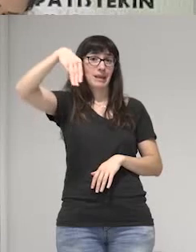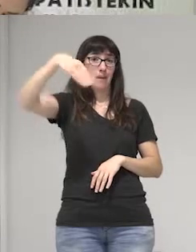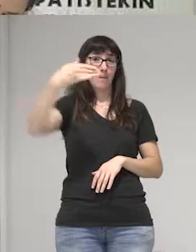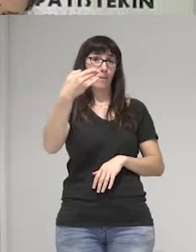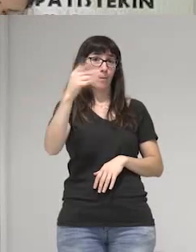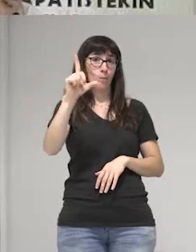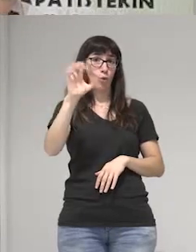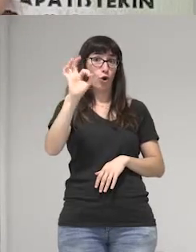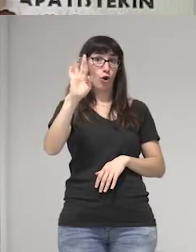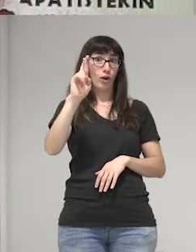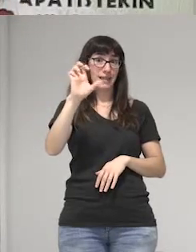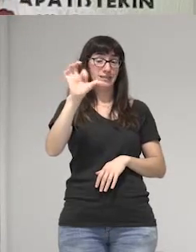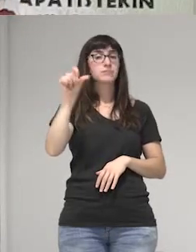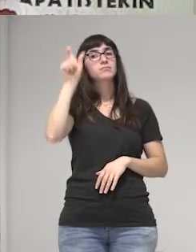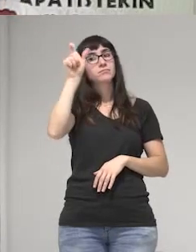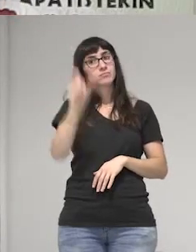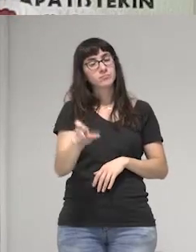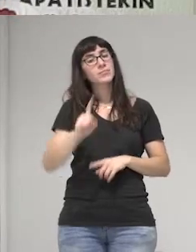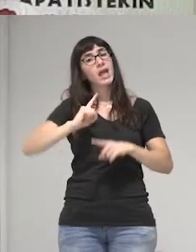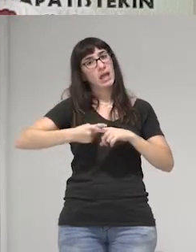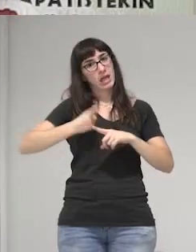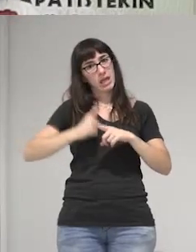gay que la sacan del closet